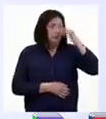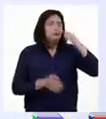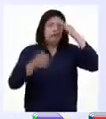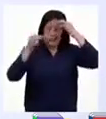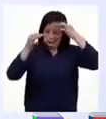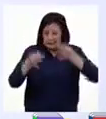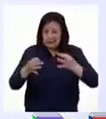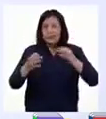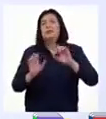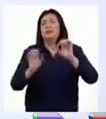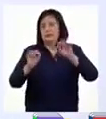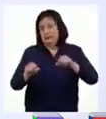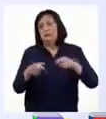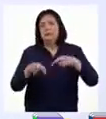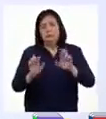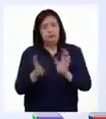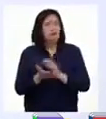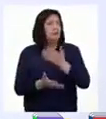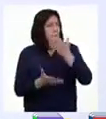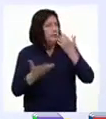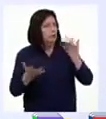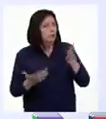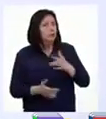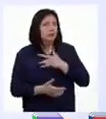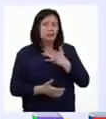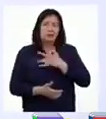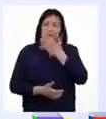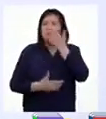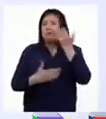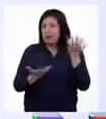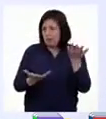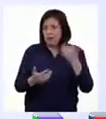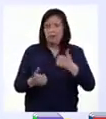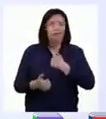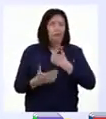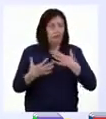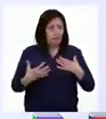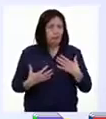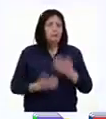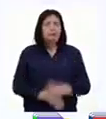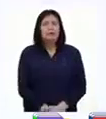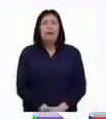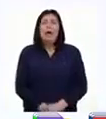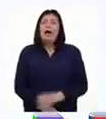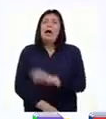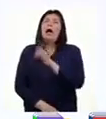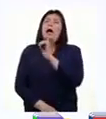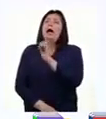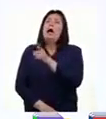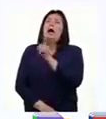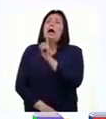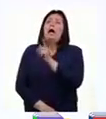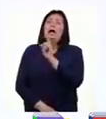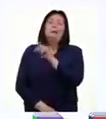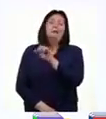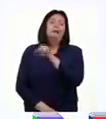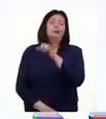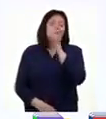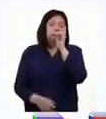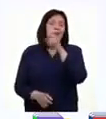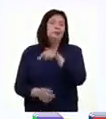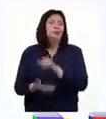decisiones que nos permitan actuar mejor y sentirnos mejor con nosotros mismos. Ah, eso tiene mucho sentido.